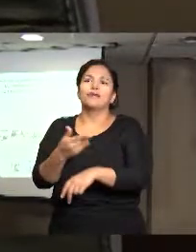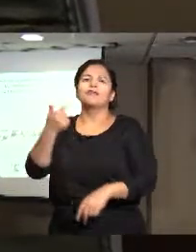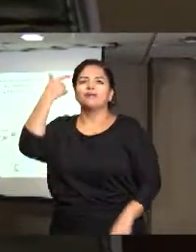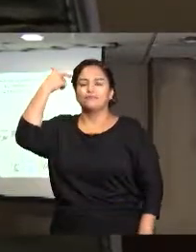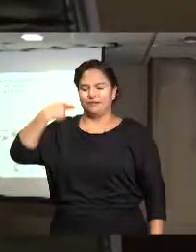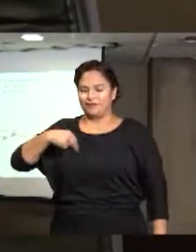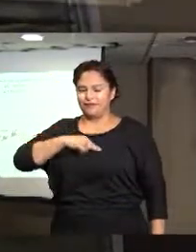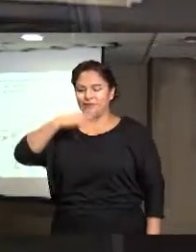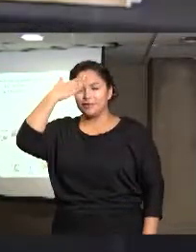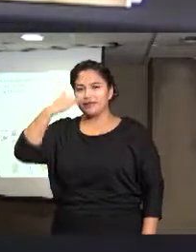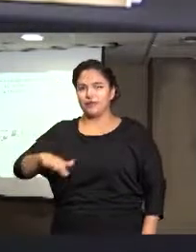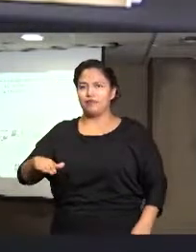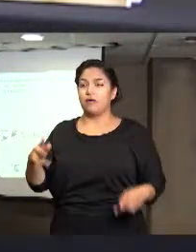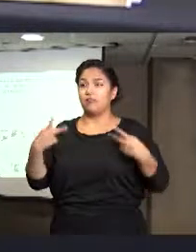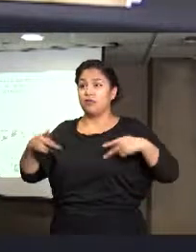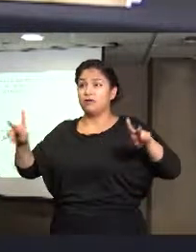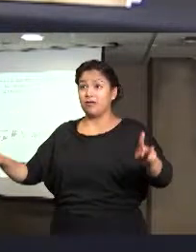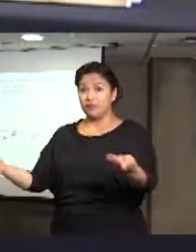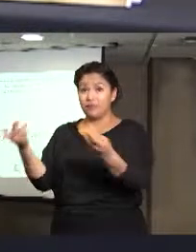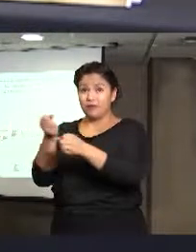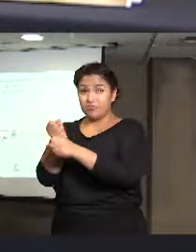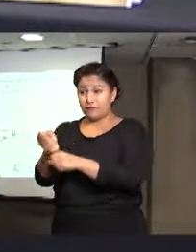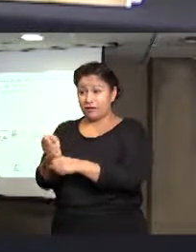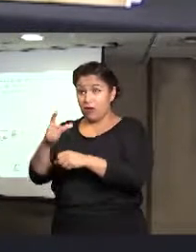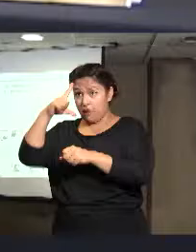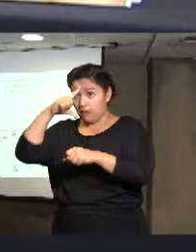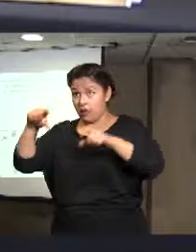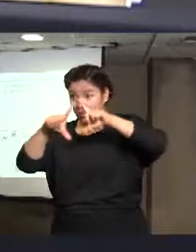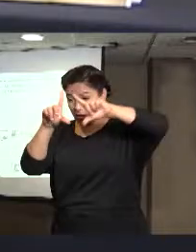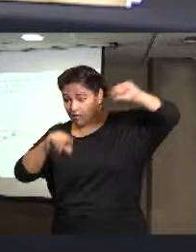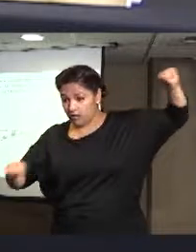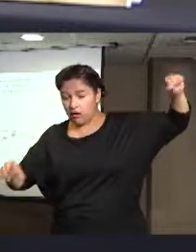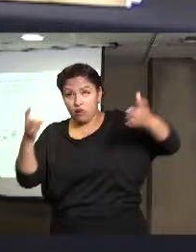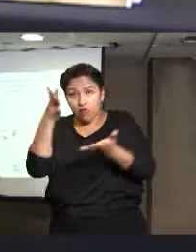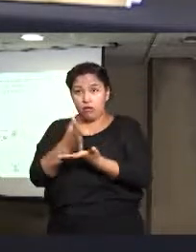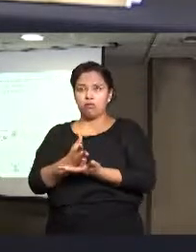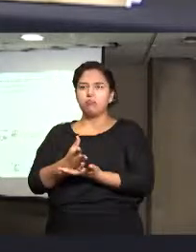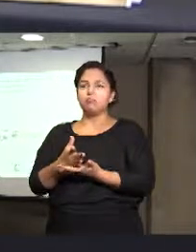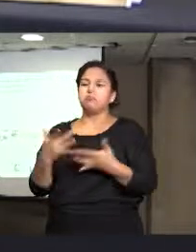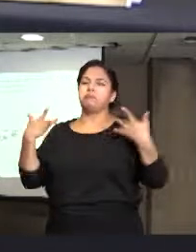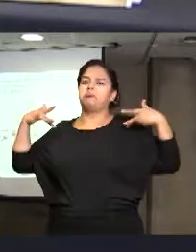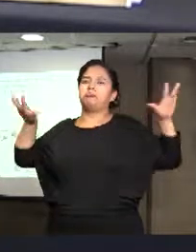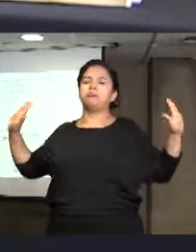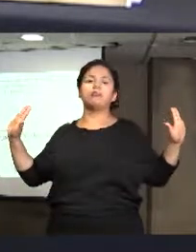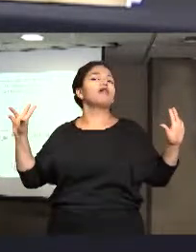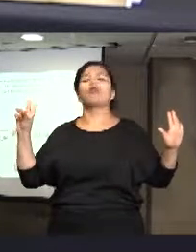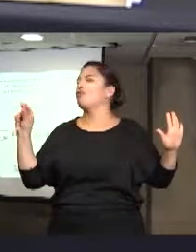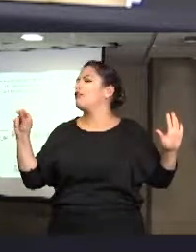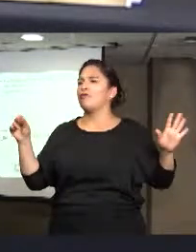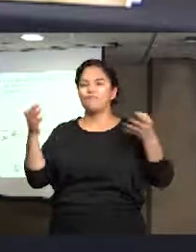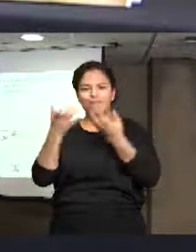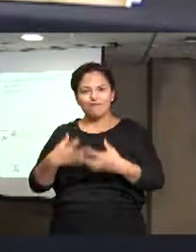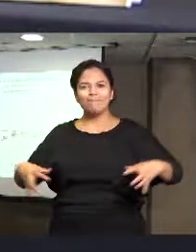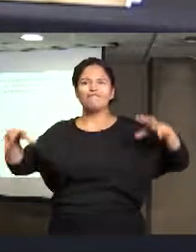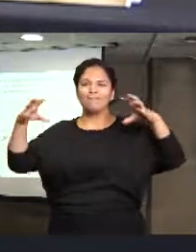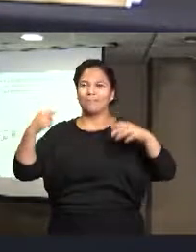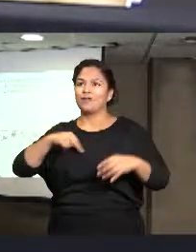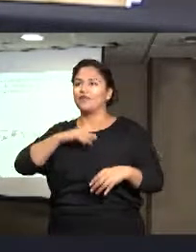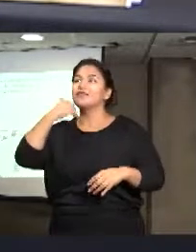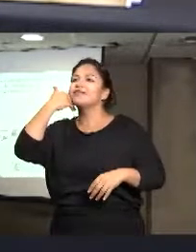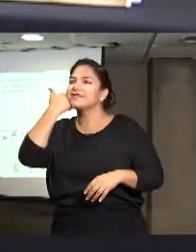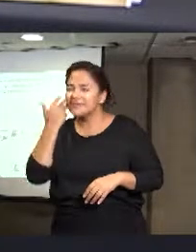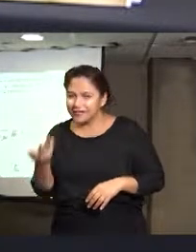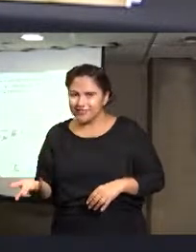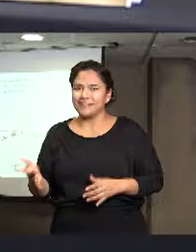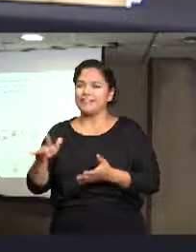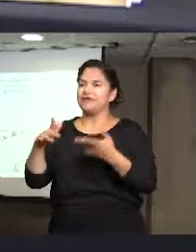delito de trata de personas no tiene fronteras y no podemos actuar de manera desvinculada, entonces los ciudadanos queremos aportar a